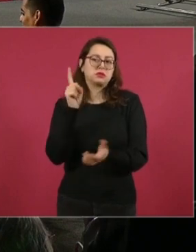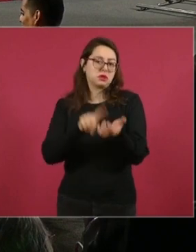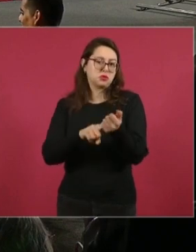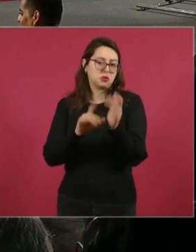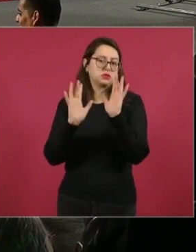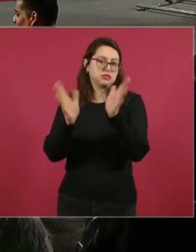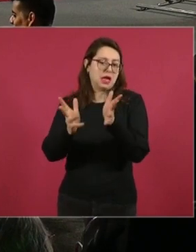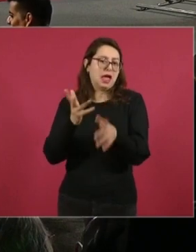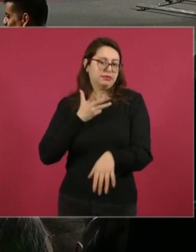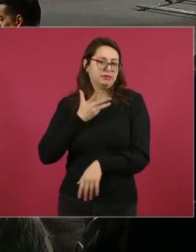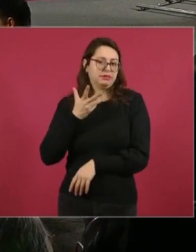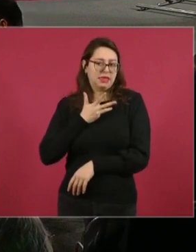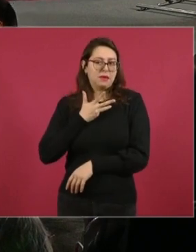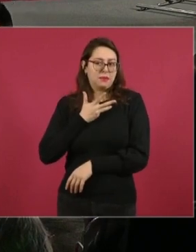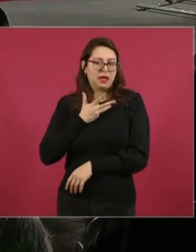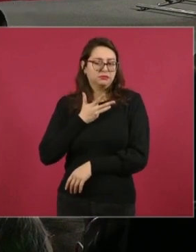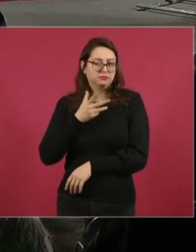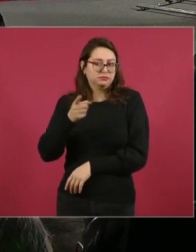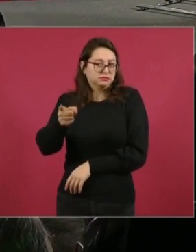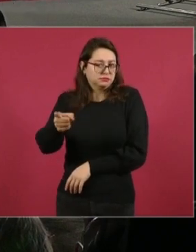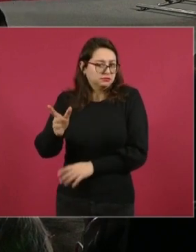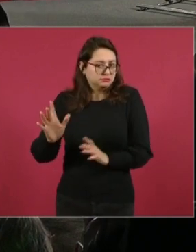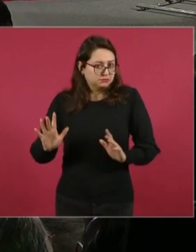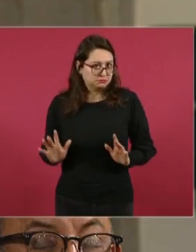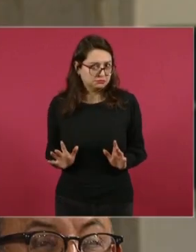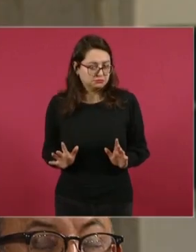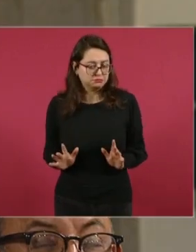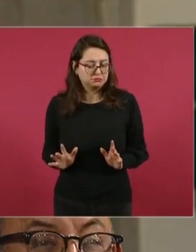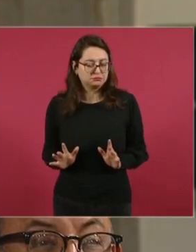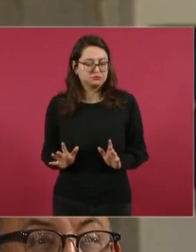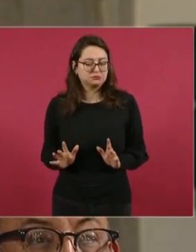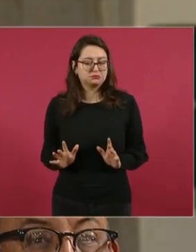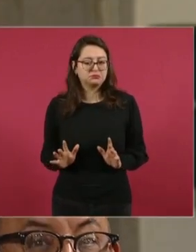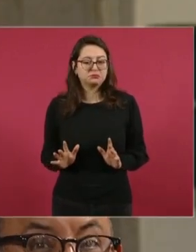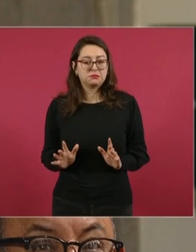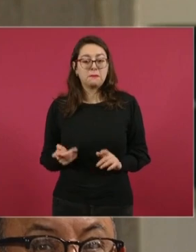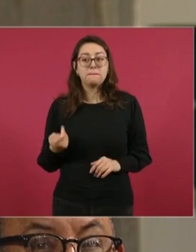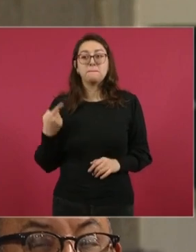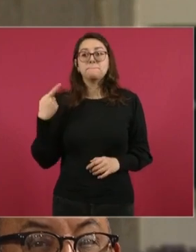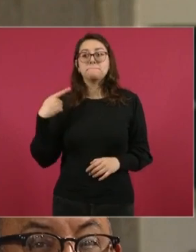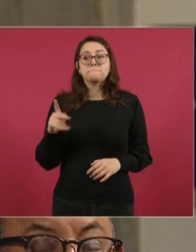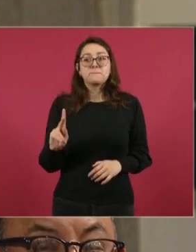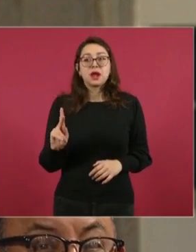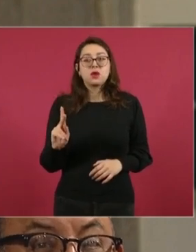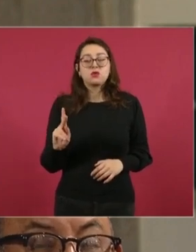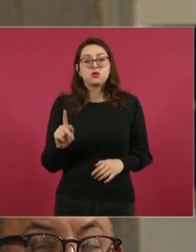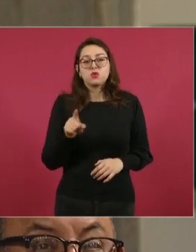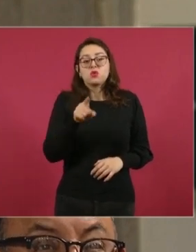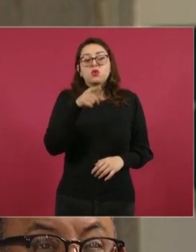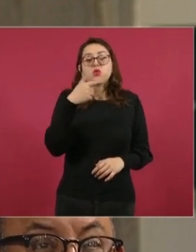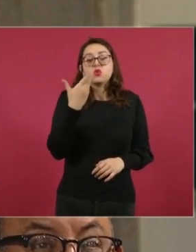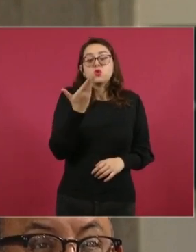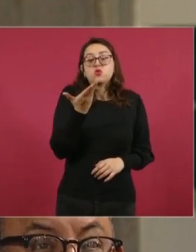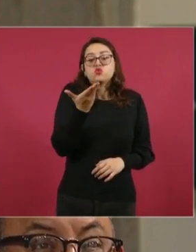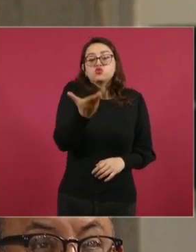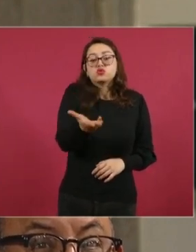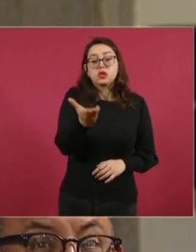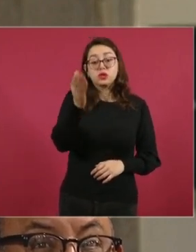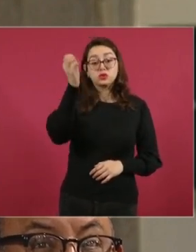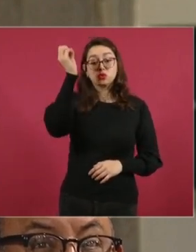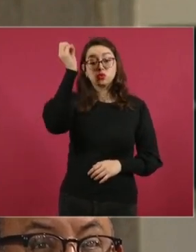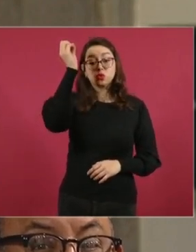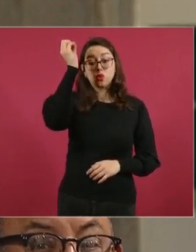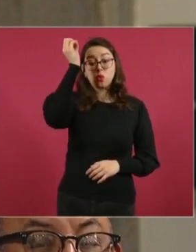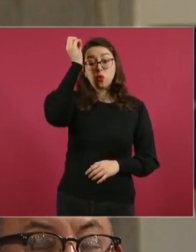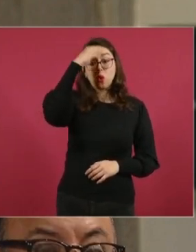yo lo que le quiero preguntar es su opinión. Mire, al respecto de lo que tiene que ver con el bienestar, usted sabe que México está viviendo